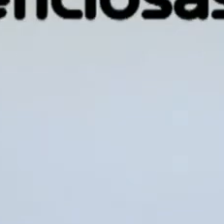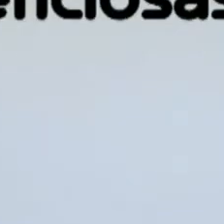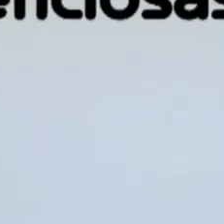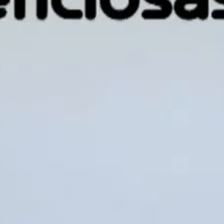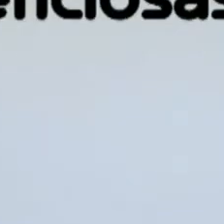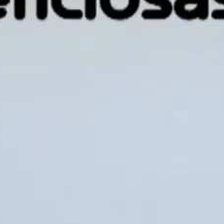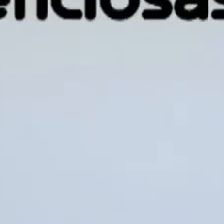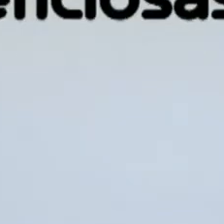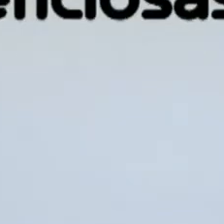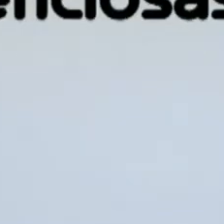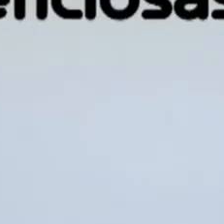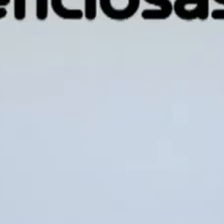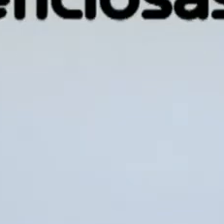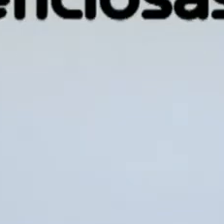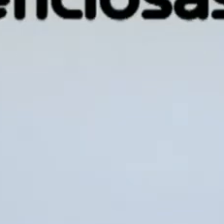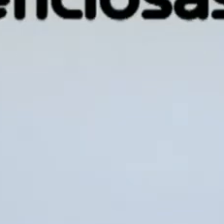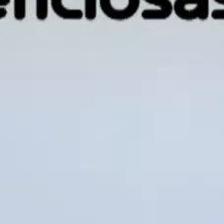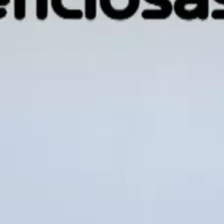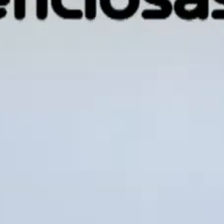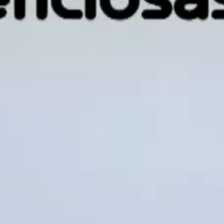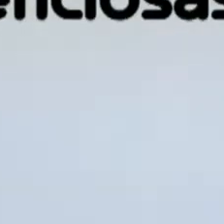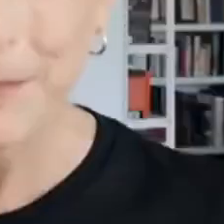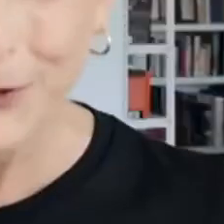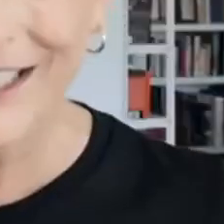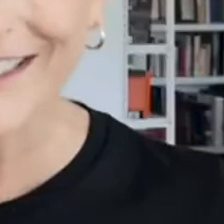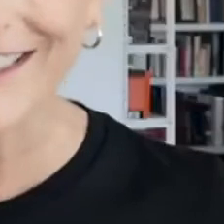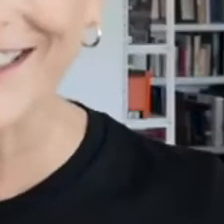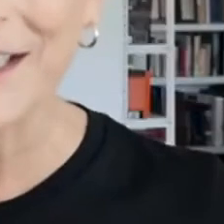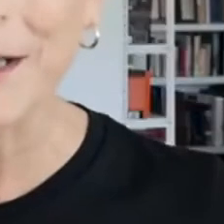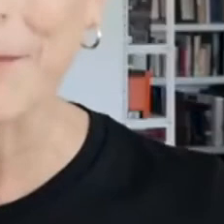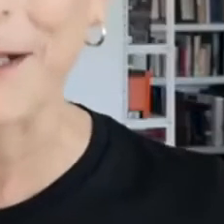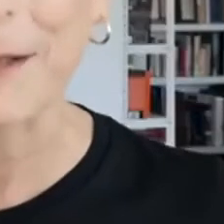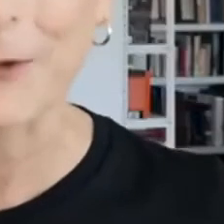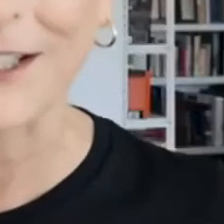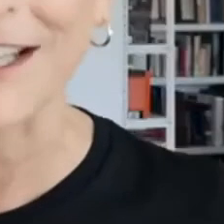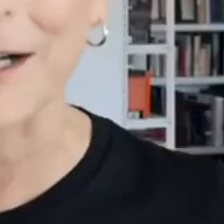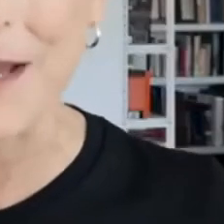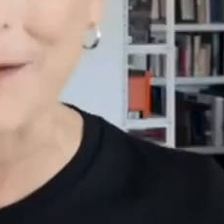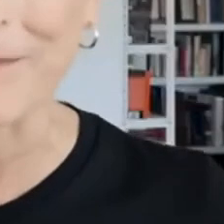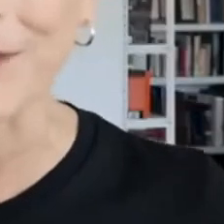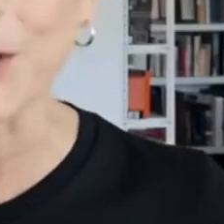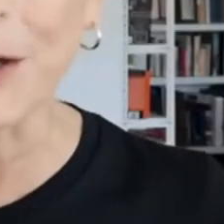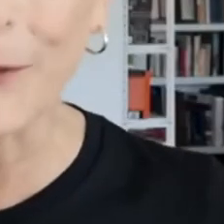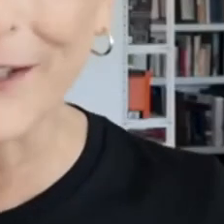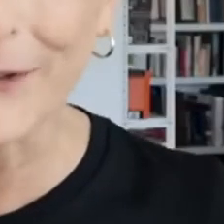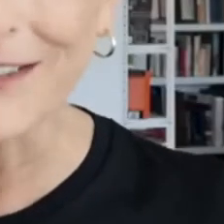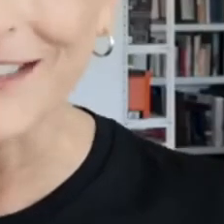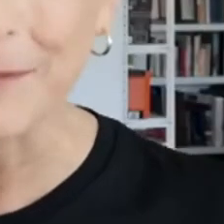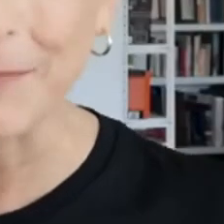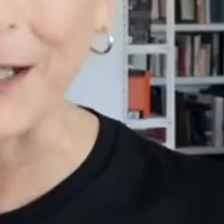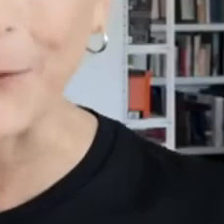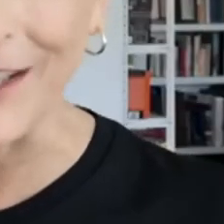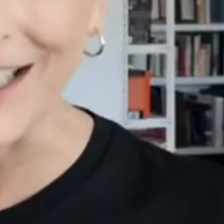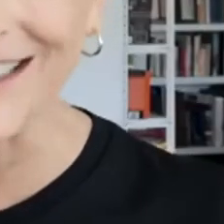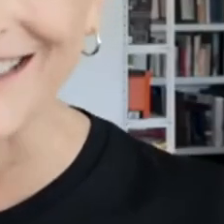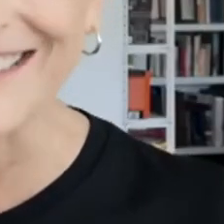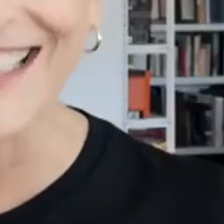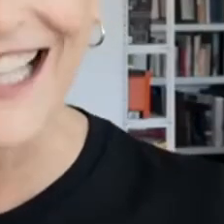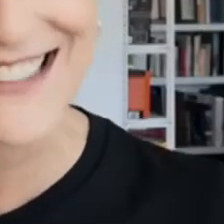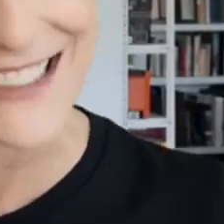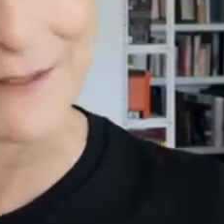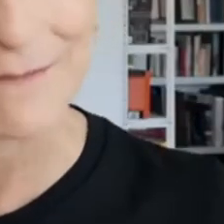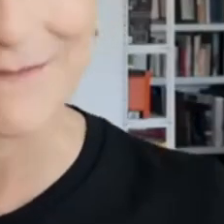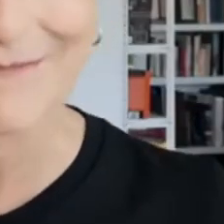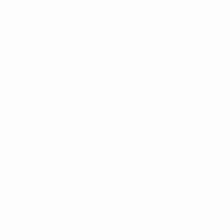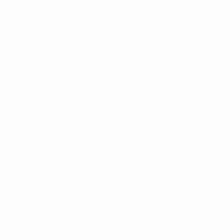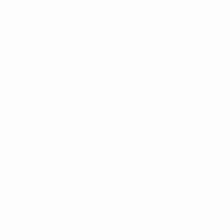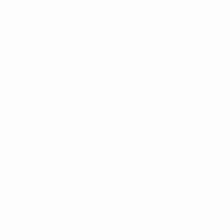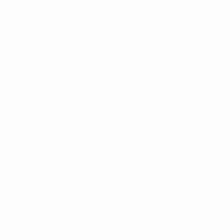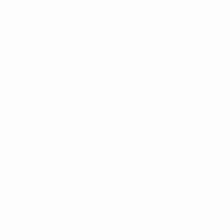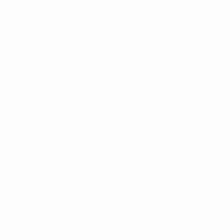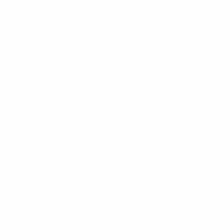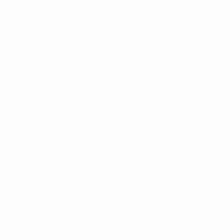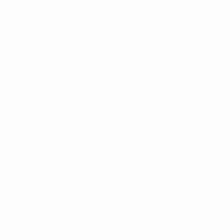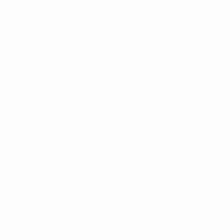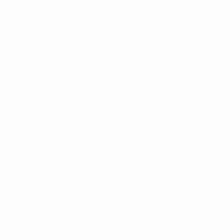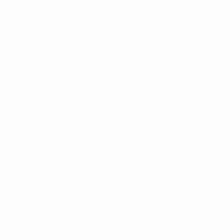algunas bacterias pueden ser beneficiosas. Protégete para protegerte. Yo me cuido para cuidarte a ti.